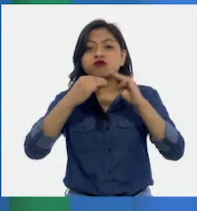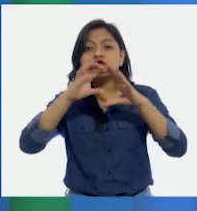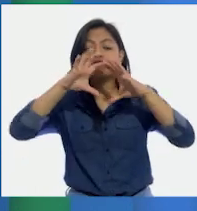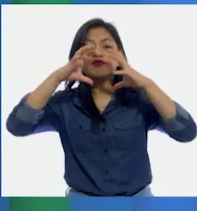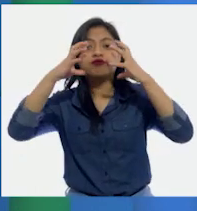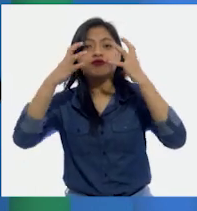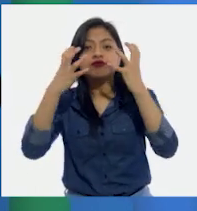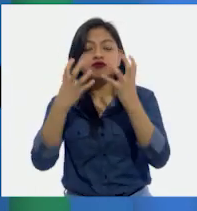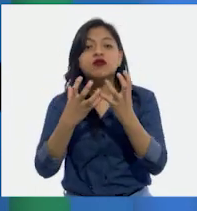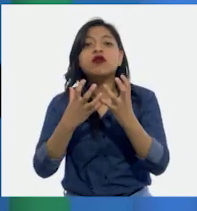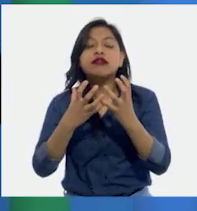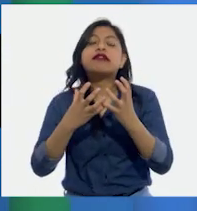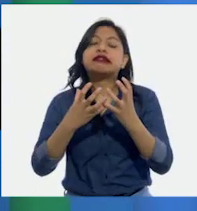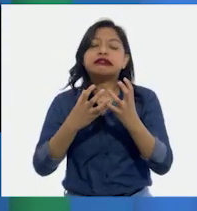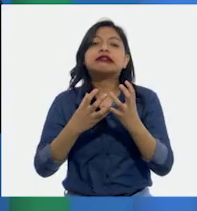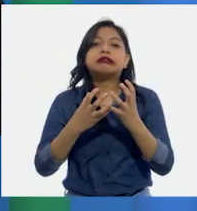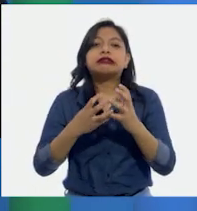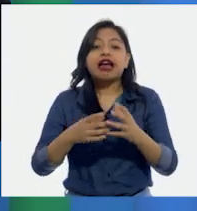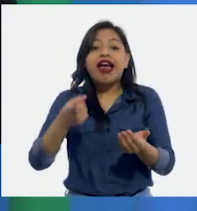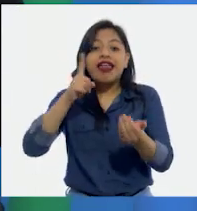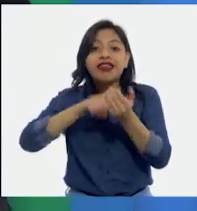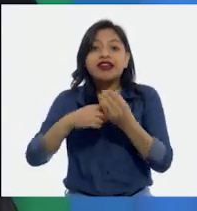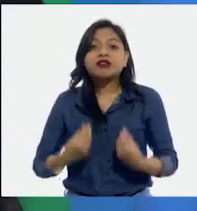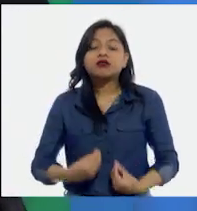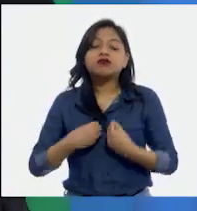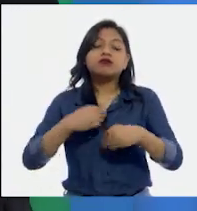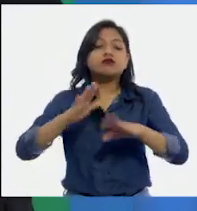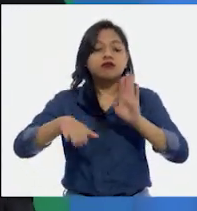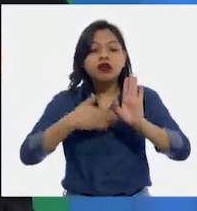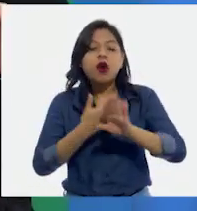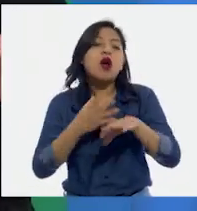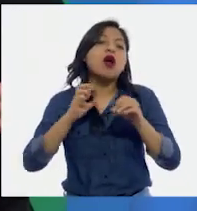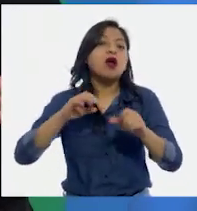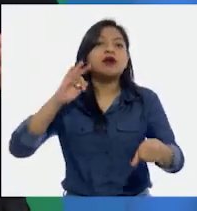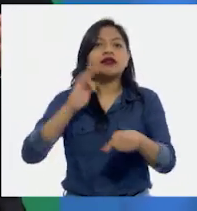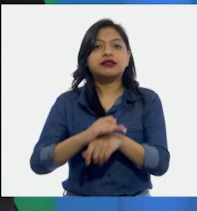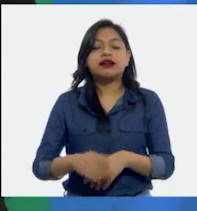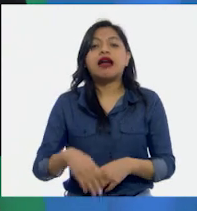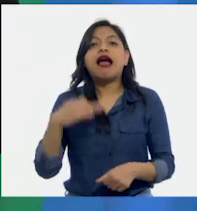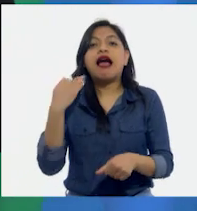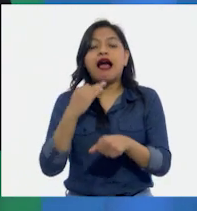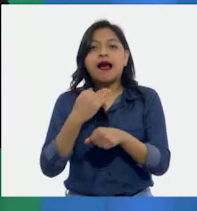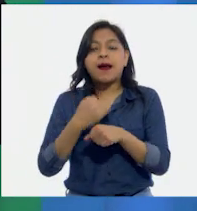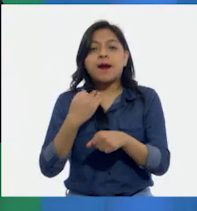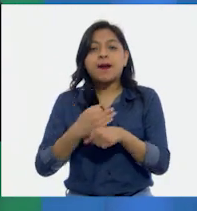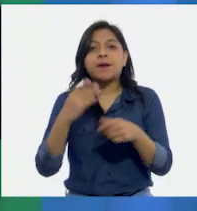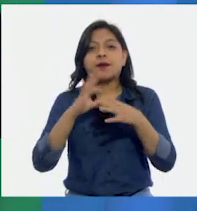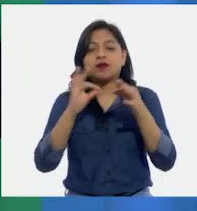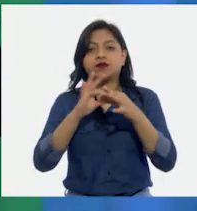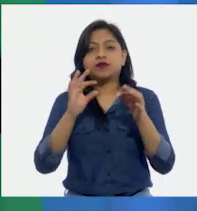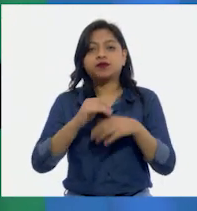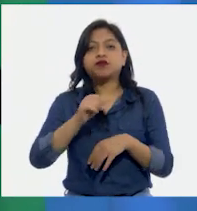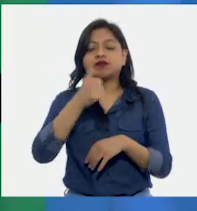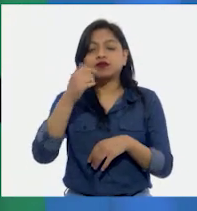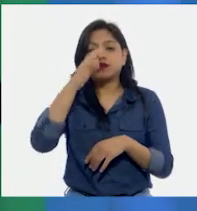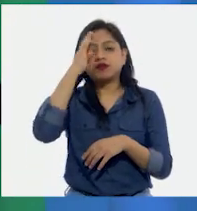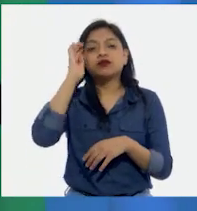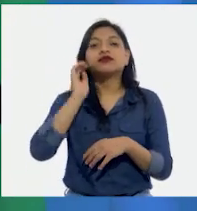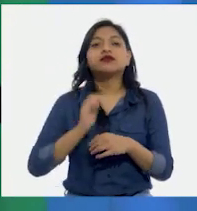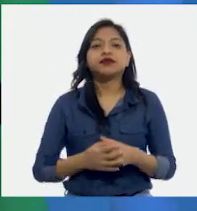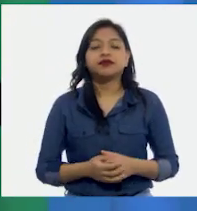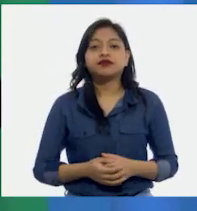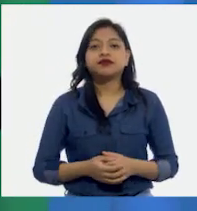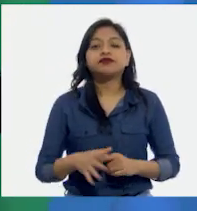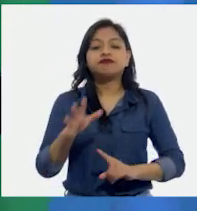quienes en ella vivimos. Hablemos ahora del agua, un factor fundamental para el sostenimiento de la vida en los